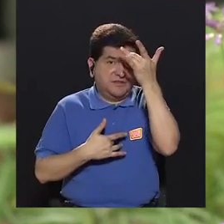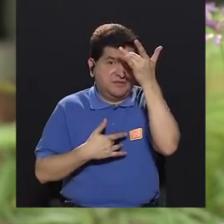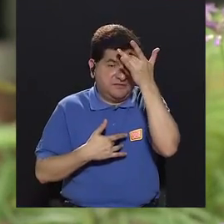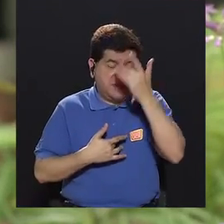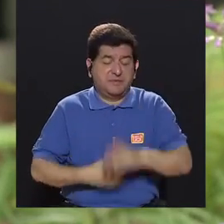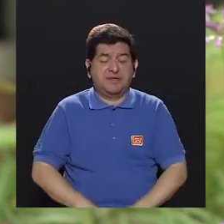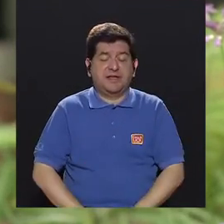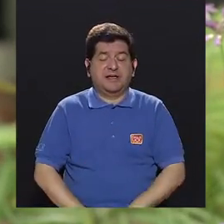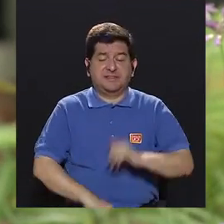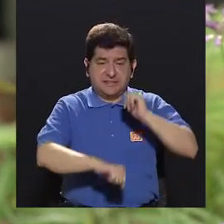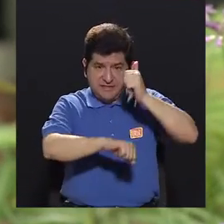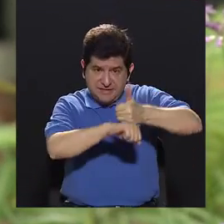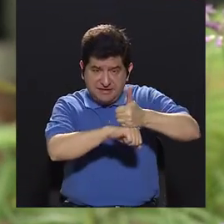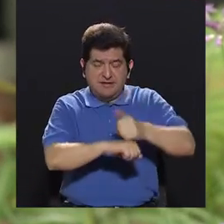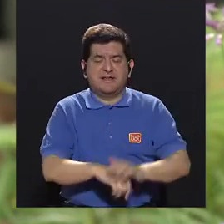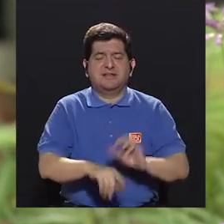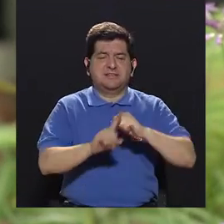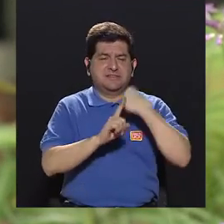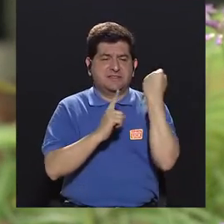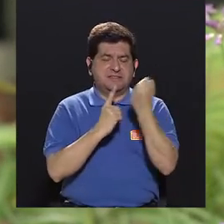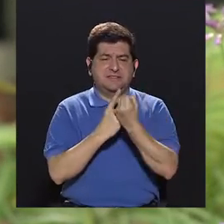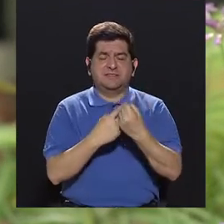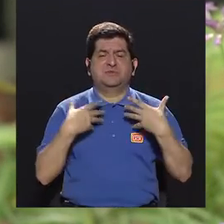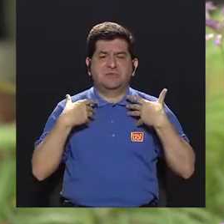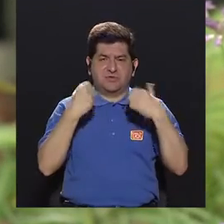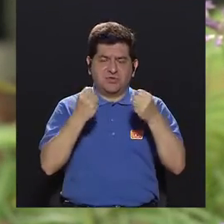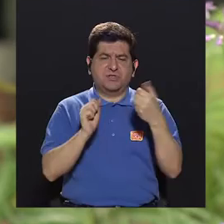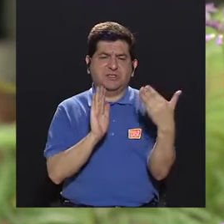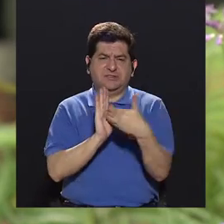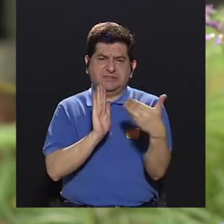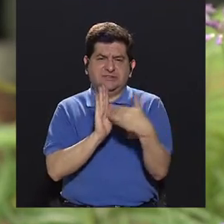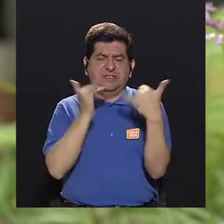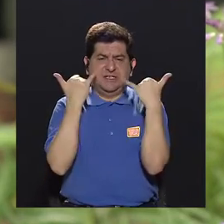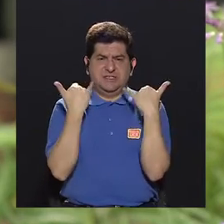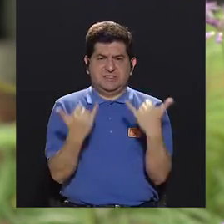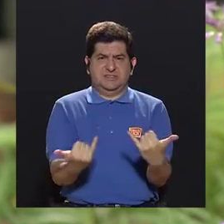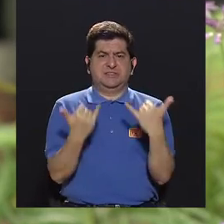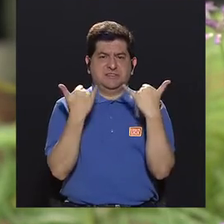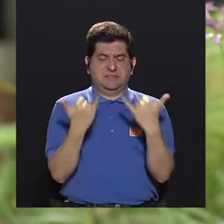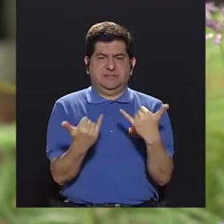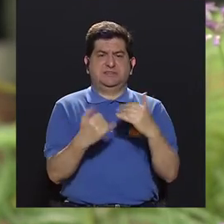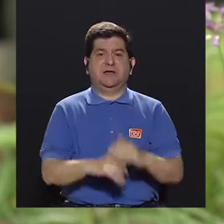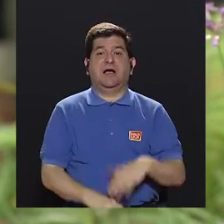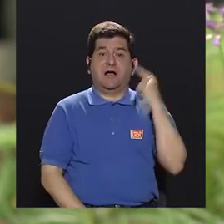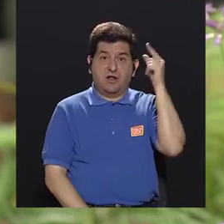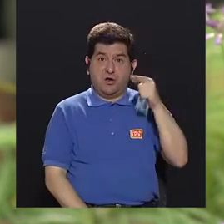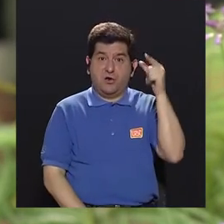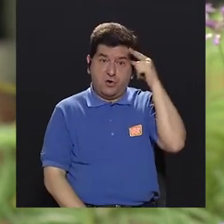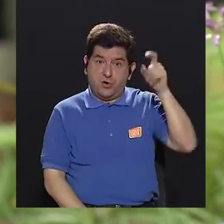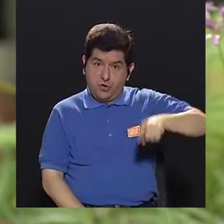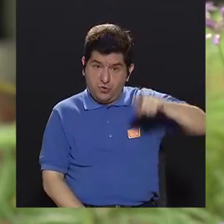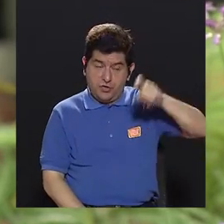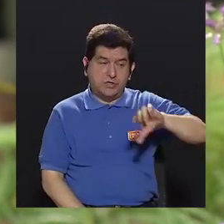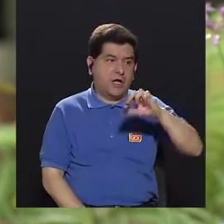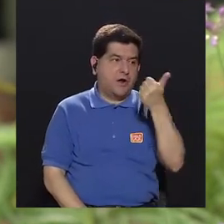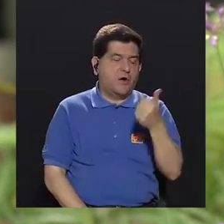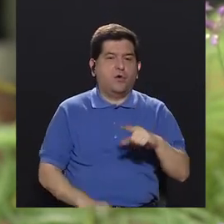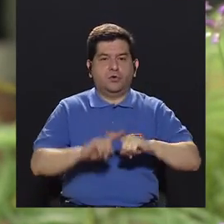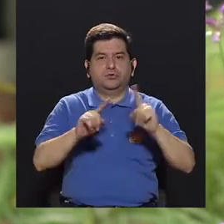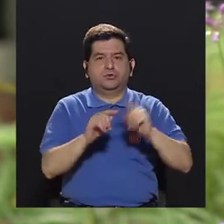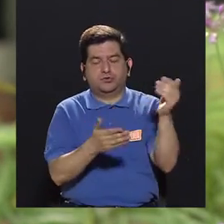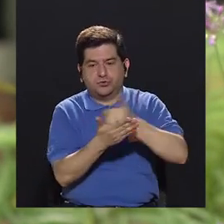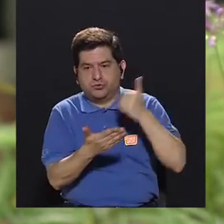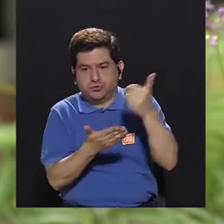estaciona un estado de salud deteriorado, en el cual ya obviamente necesitan otros